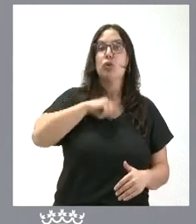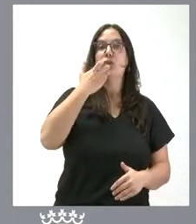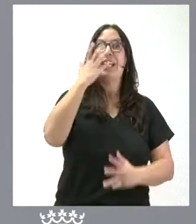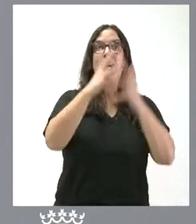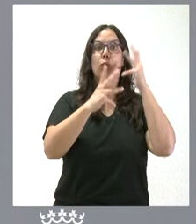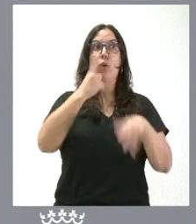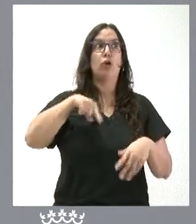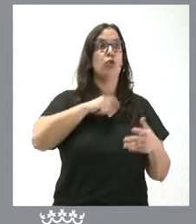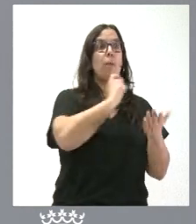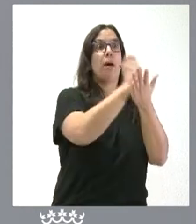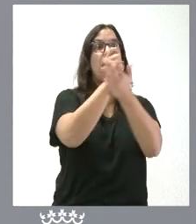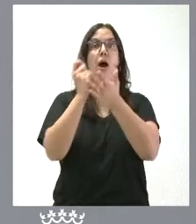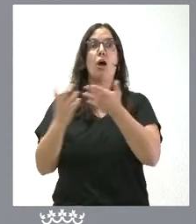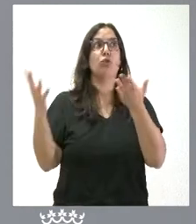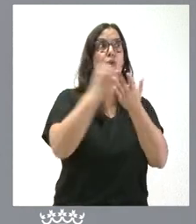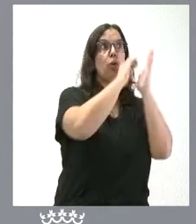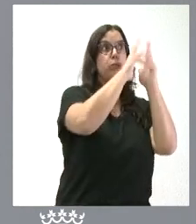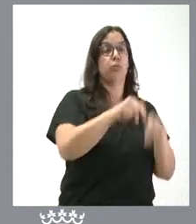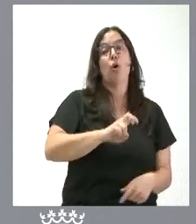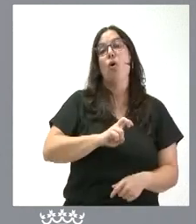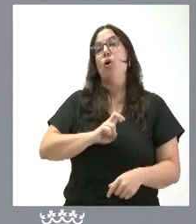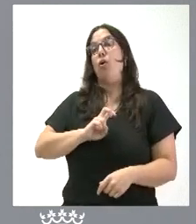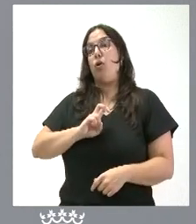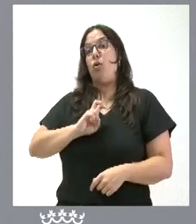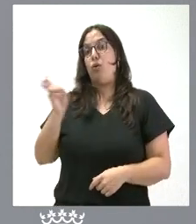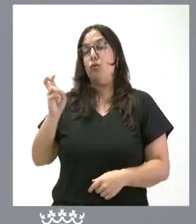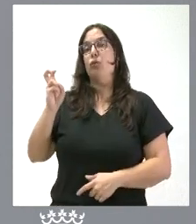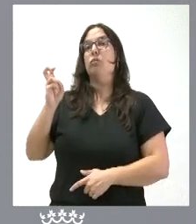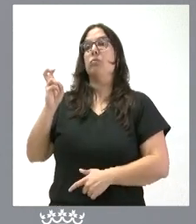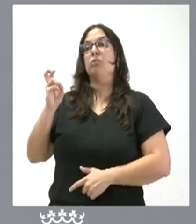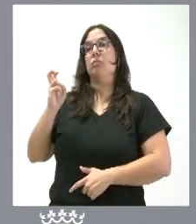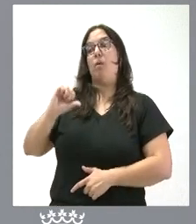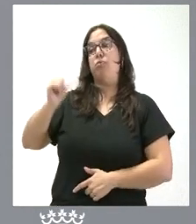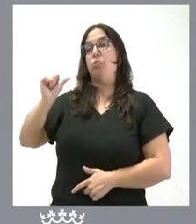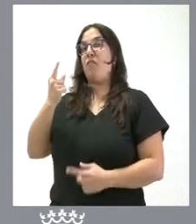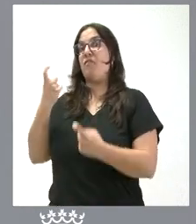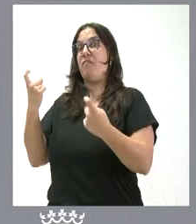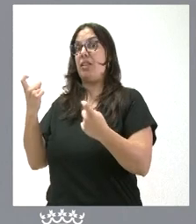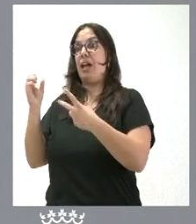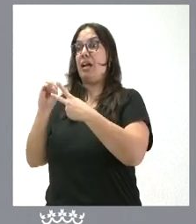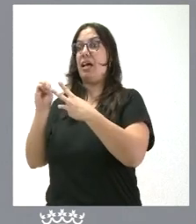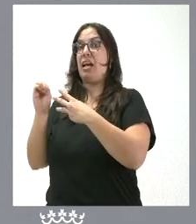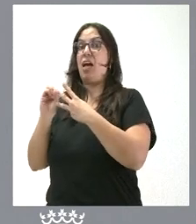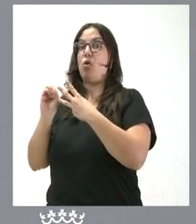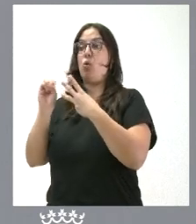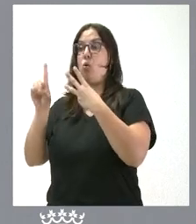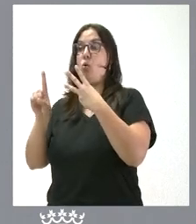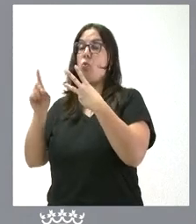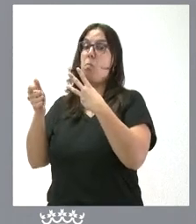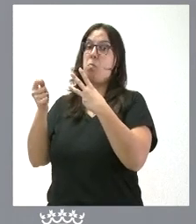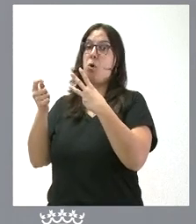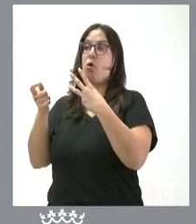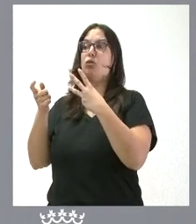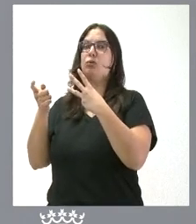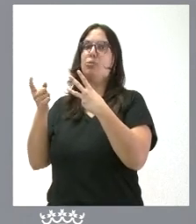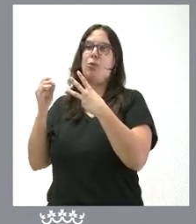aquellas comunidades autónomas más avanzadas en el otorgamiento de esta prestación por dependencia son las que están otorgando las